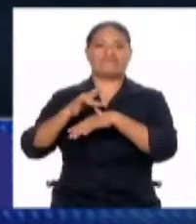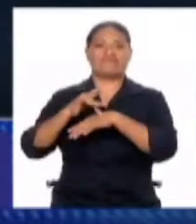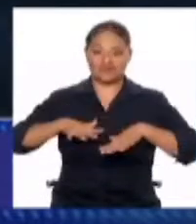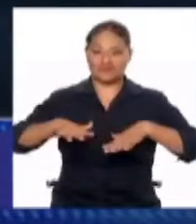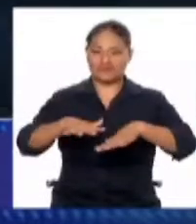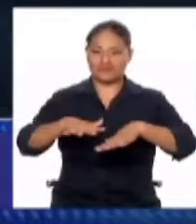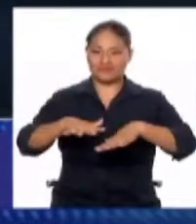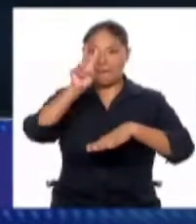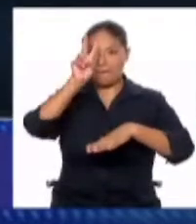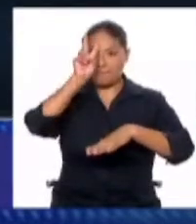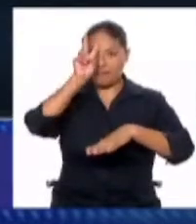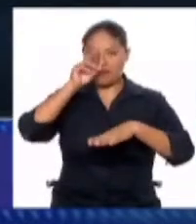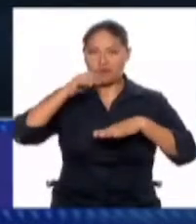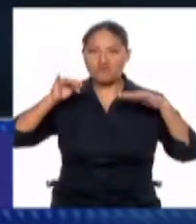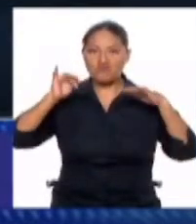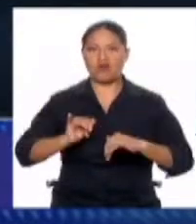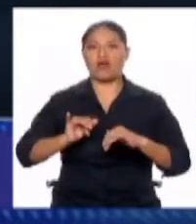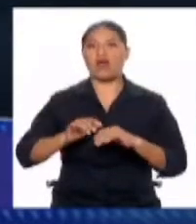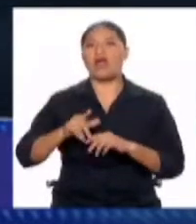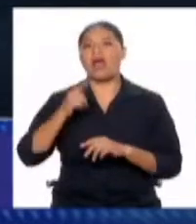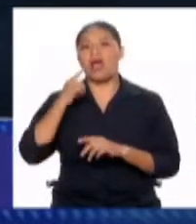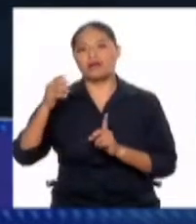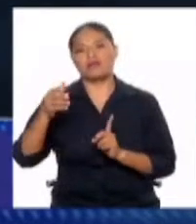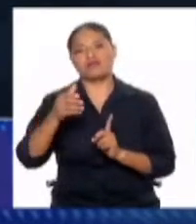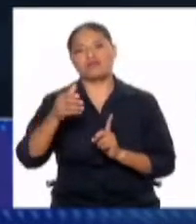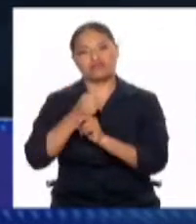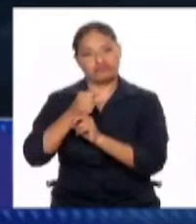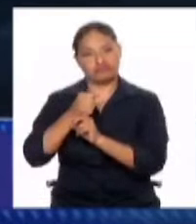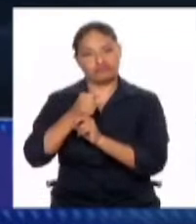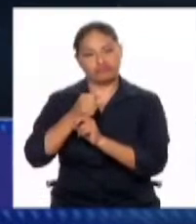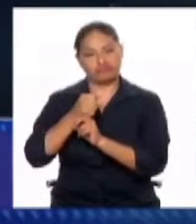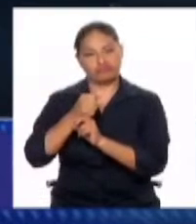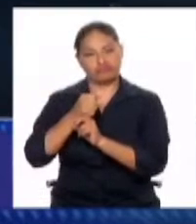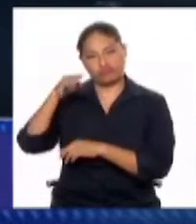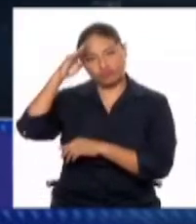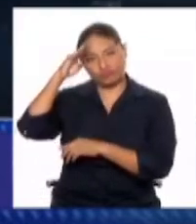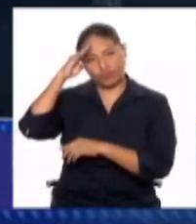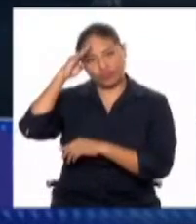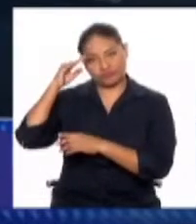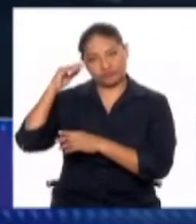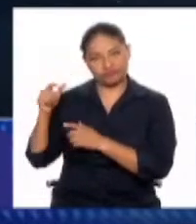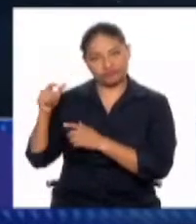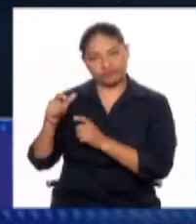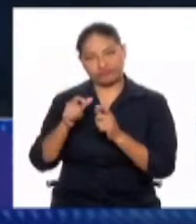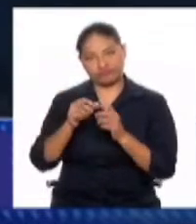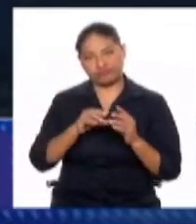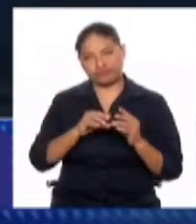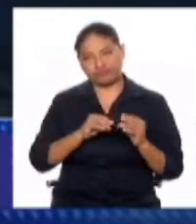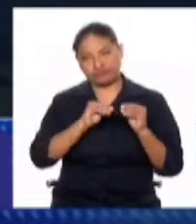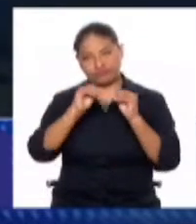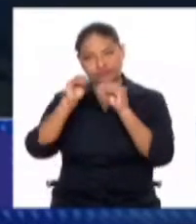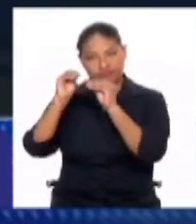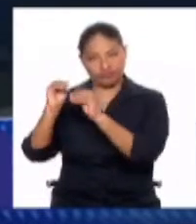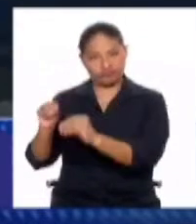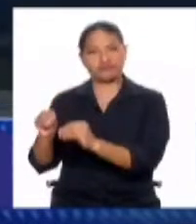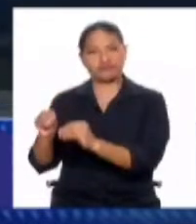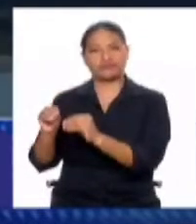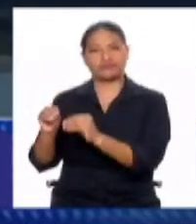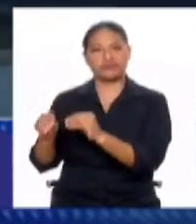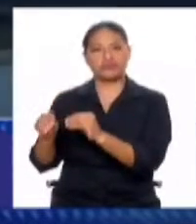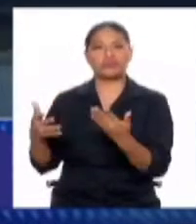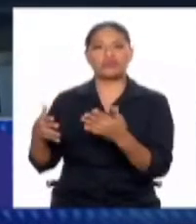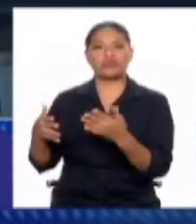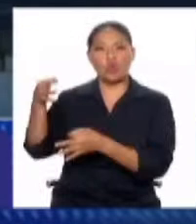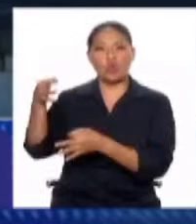suelo peruano, este es un tema eminentemente policial, en donde es trasladado el extraditable al